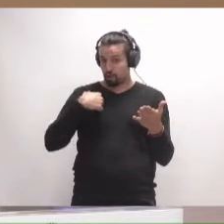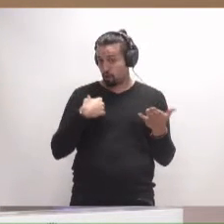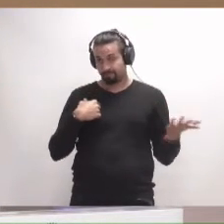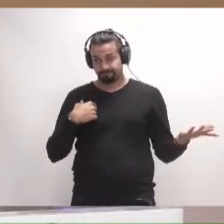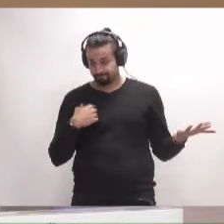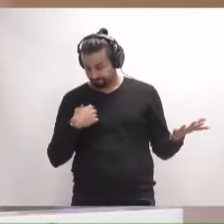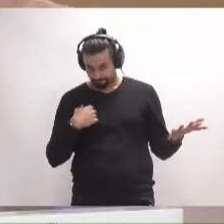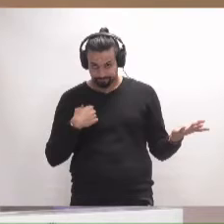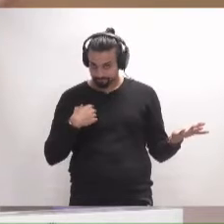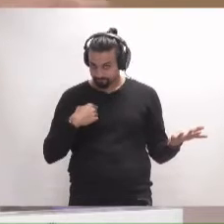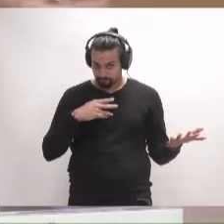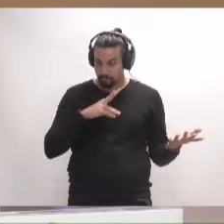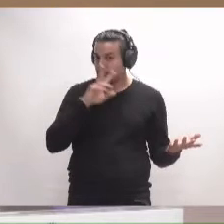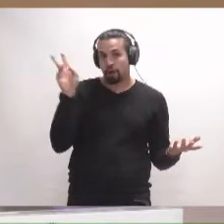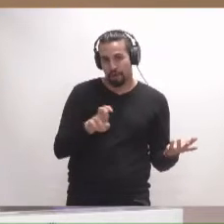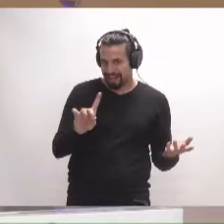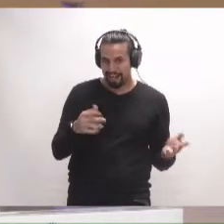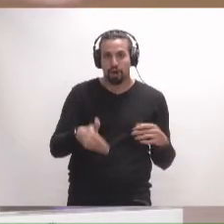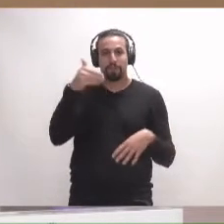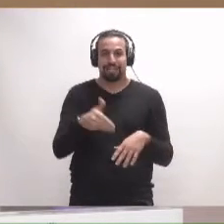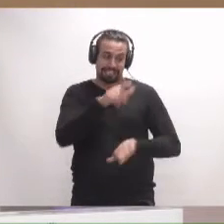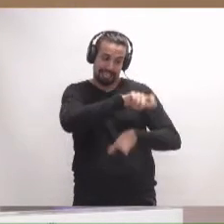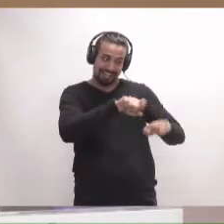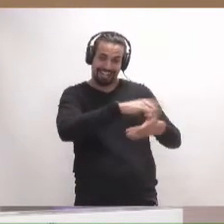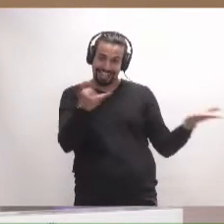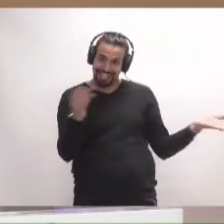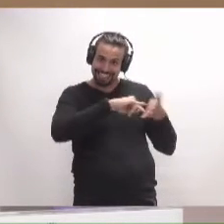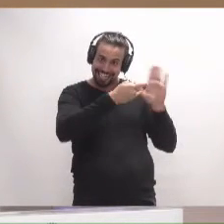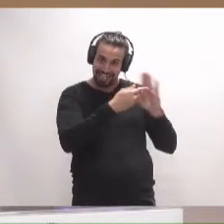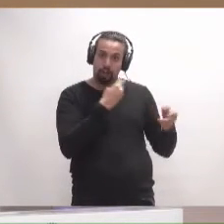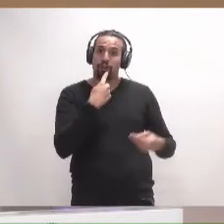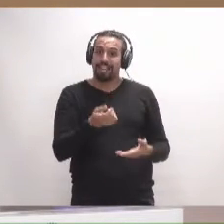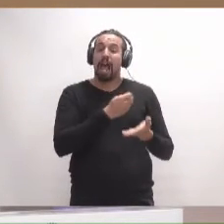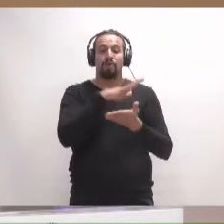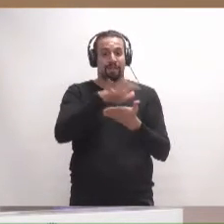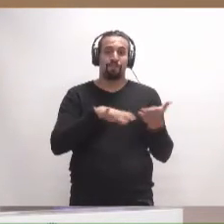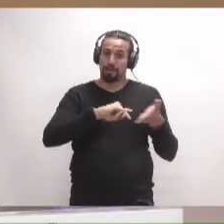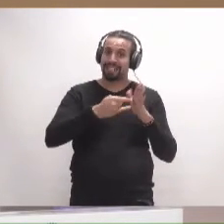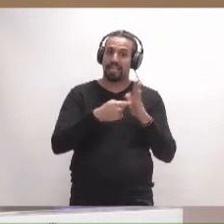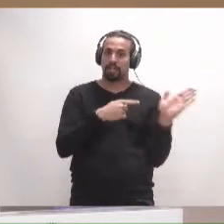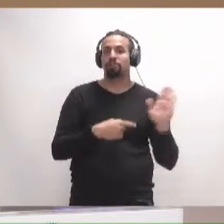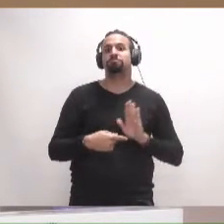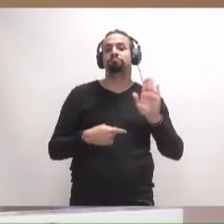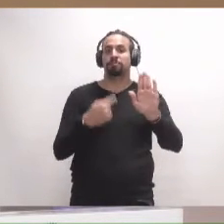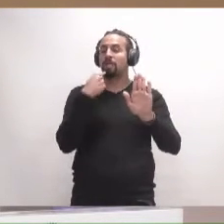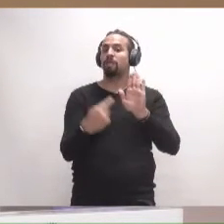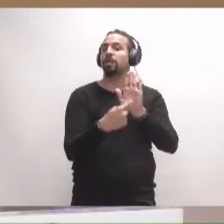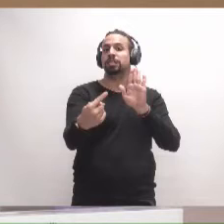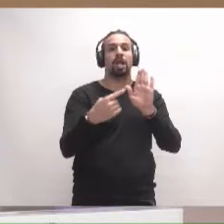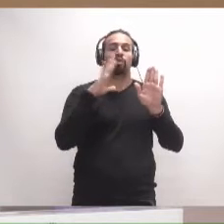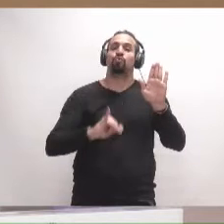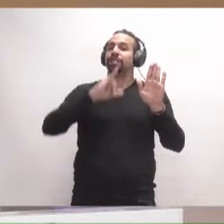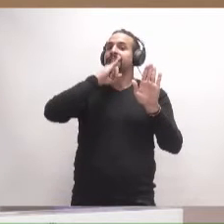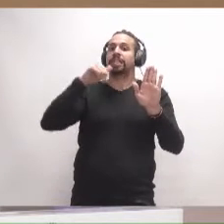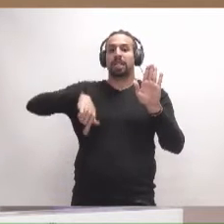gran valor, lo importante es que lo digan los técnicos. Y había un informe técnico que decía eso, que es lo que siempre ha bastado a este